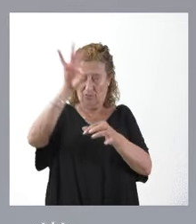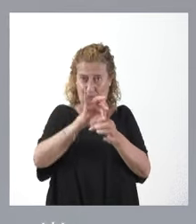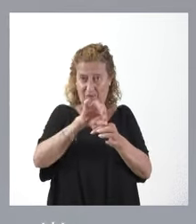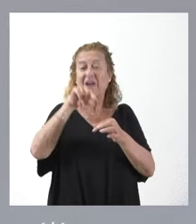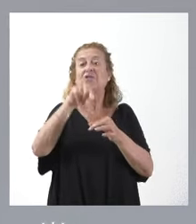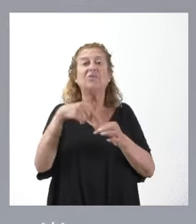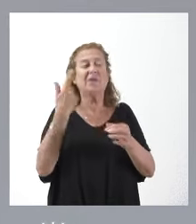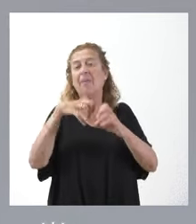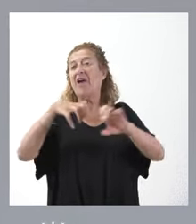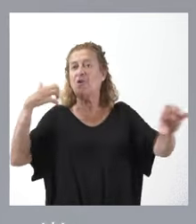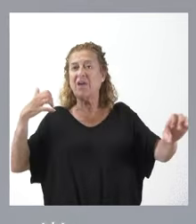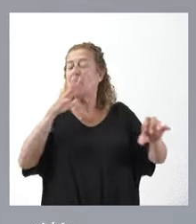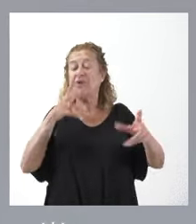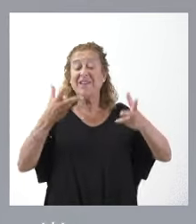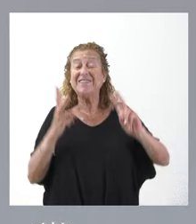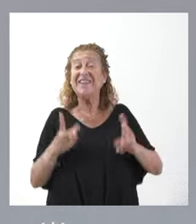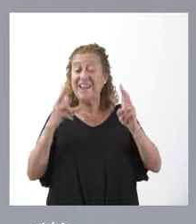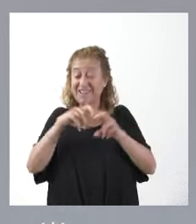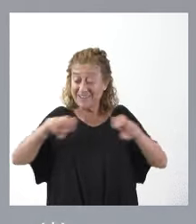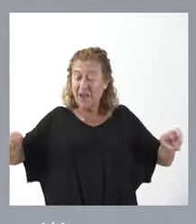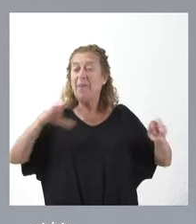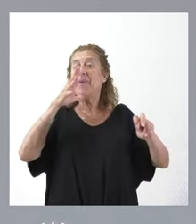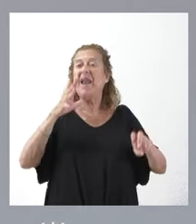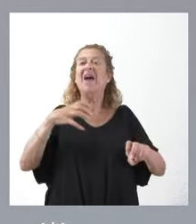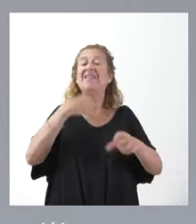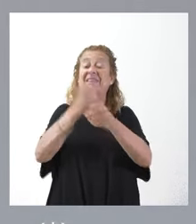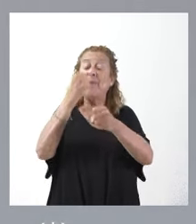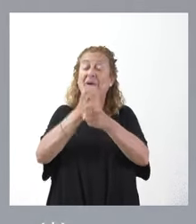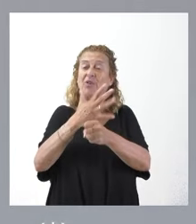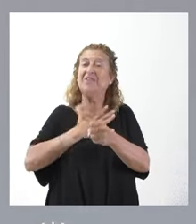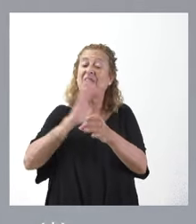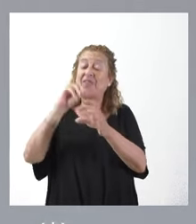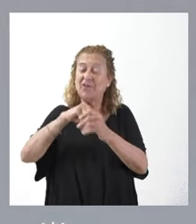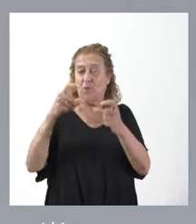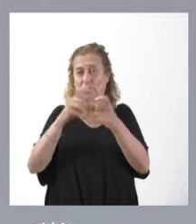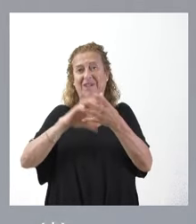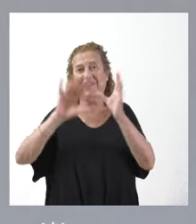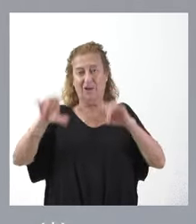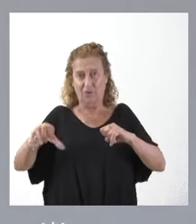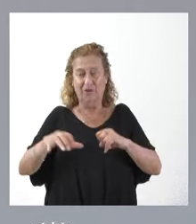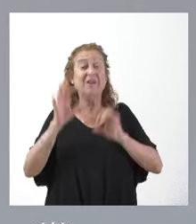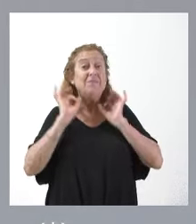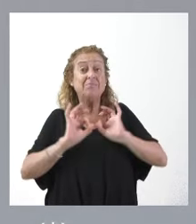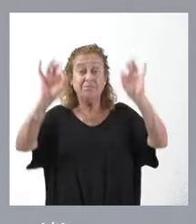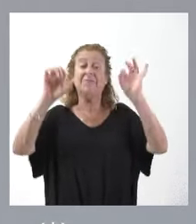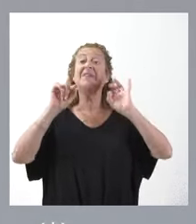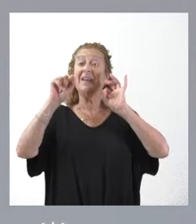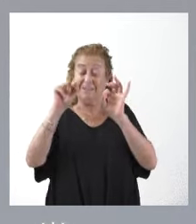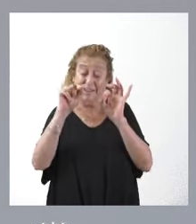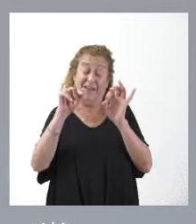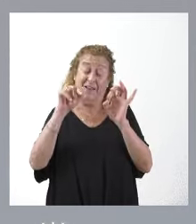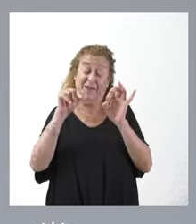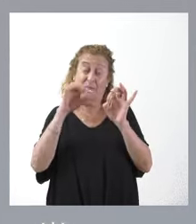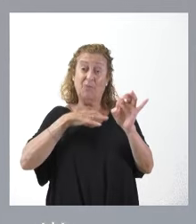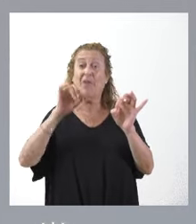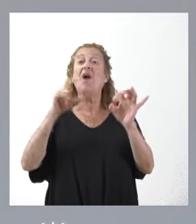la mayor parte porque son sillas para los empleados públicos de la Junta de Castilla y León. Excepcionalmente, en ese cajetín, en vez de constar